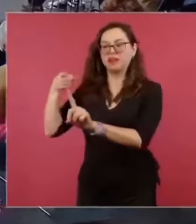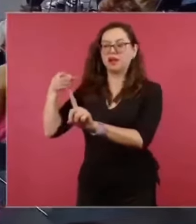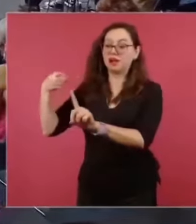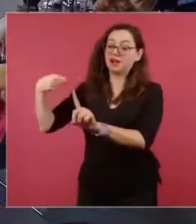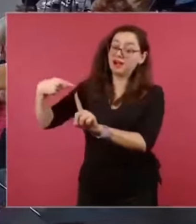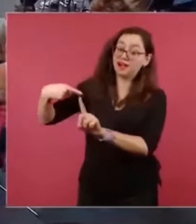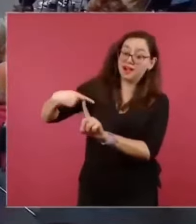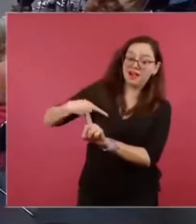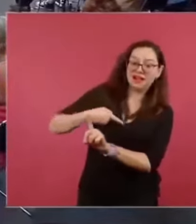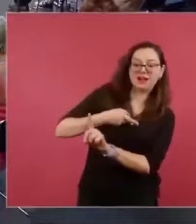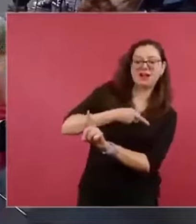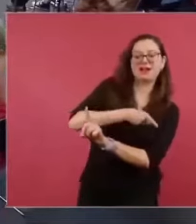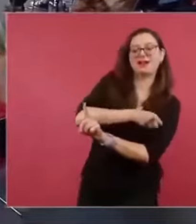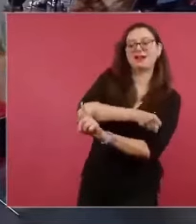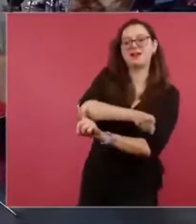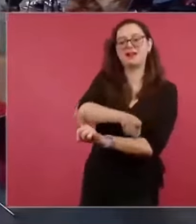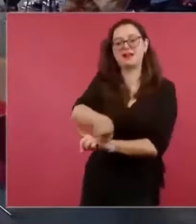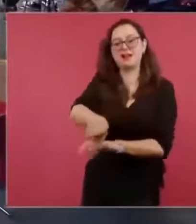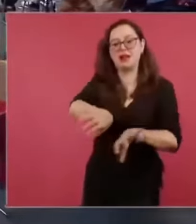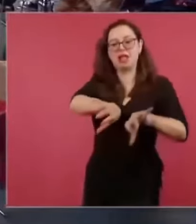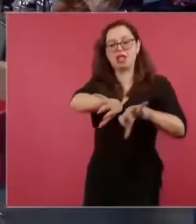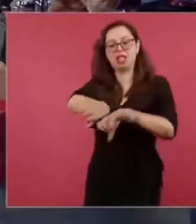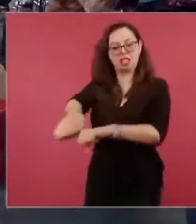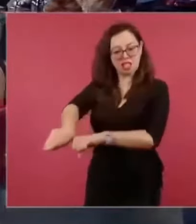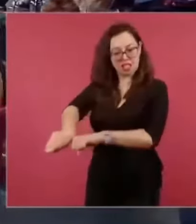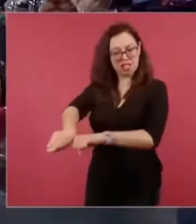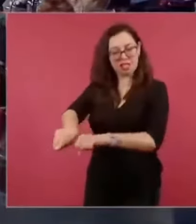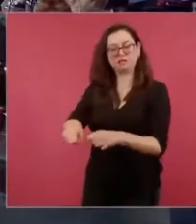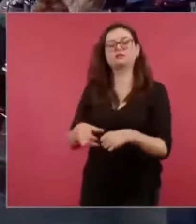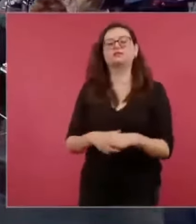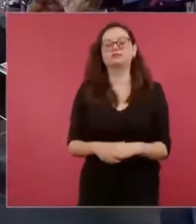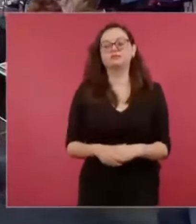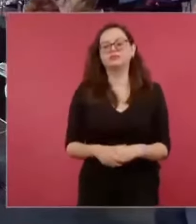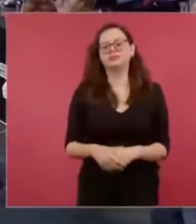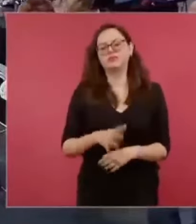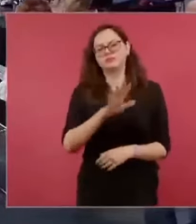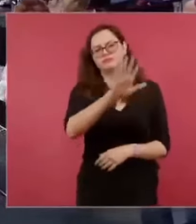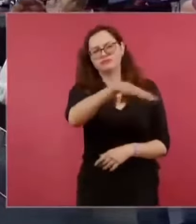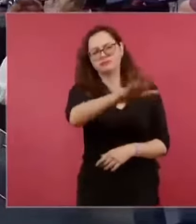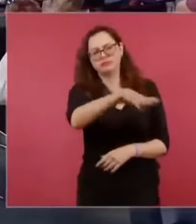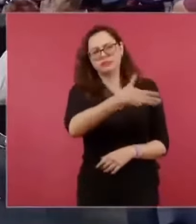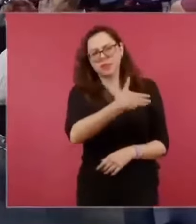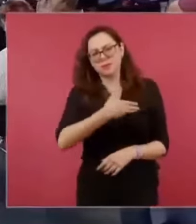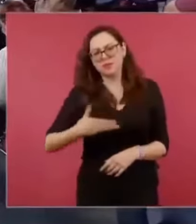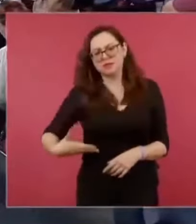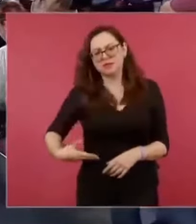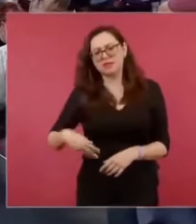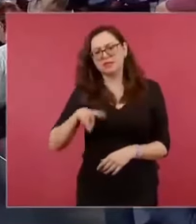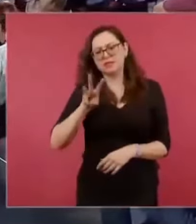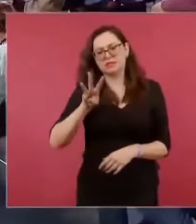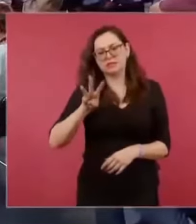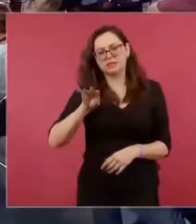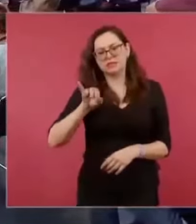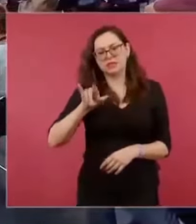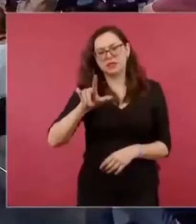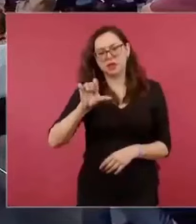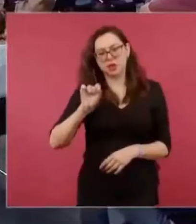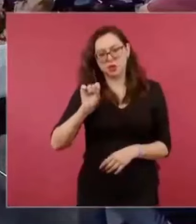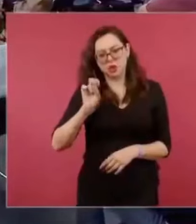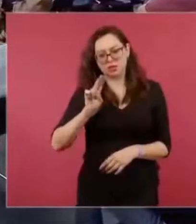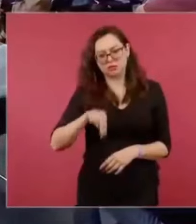al presidente Wilson, dice, es sencillo, ya no vamos a volver a leer la carta,